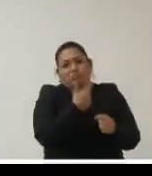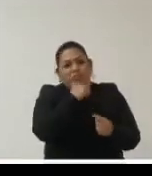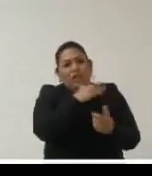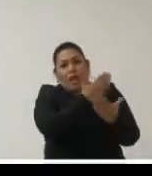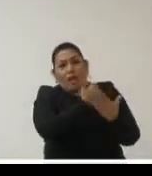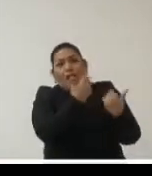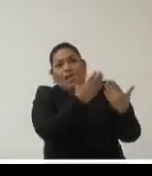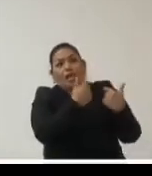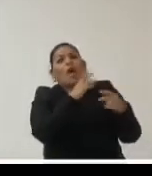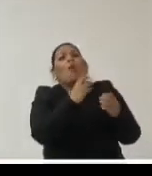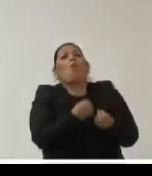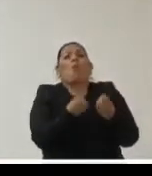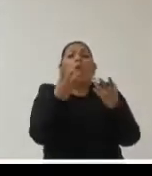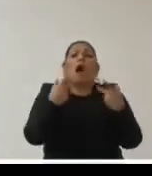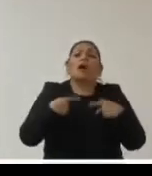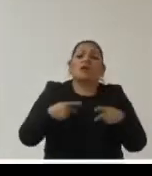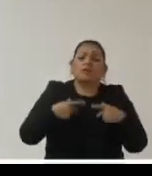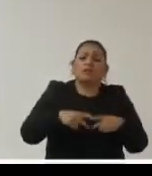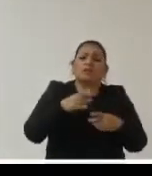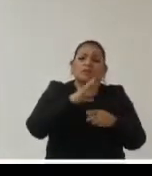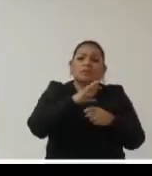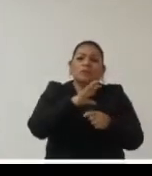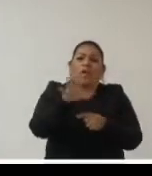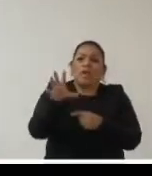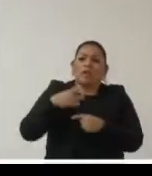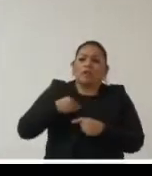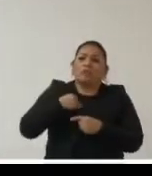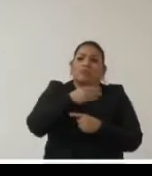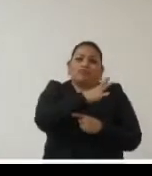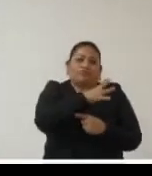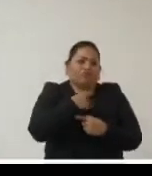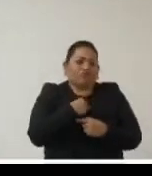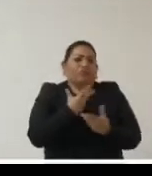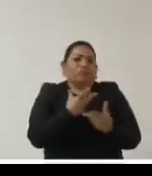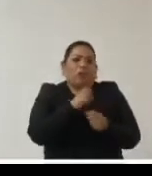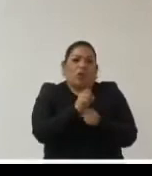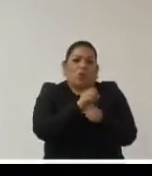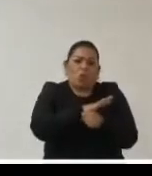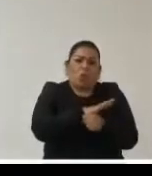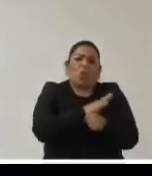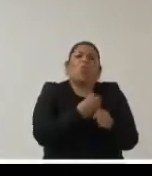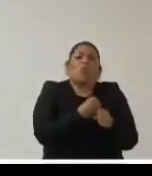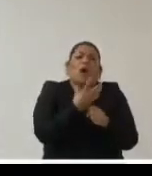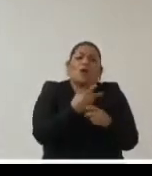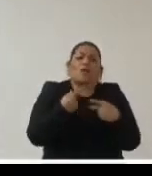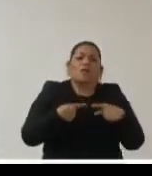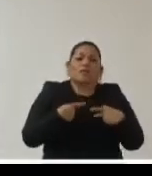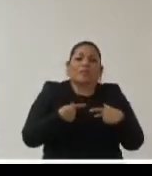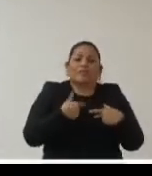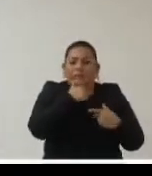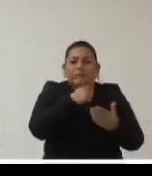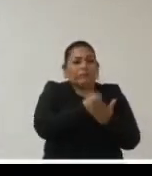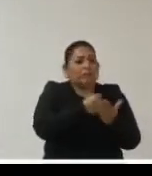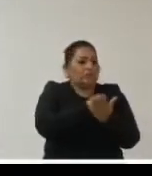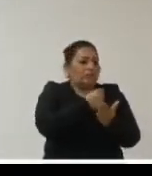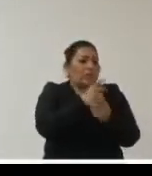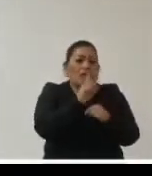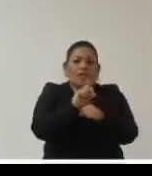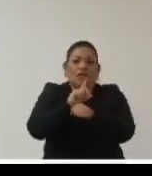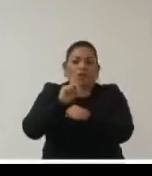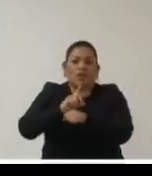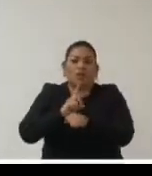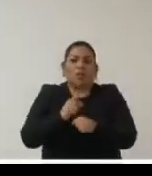dar información sobre estos temas y también a nivel de las entidades federativas y a nivel de los municipios